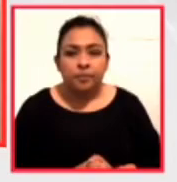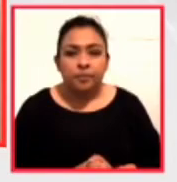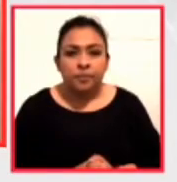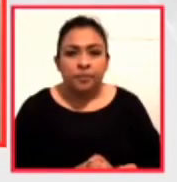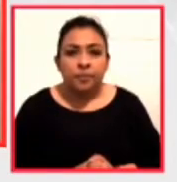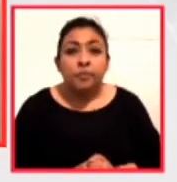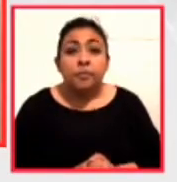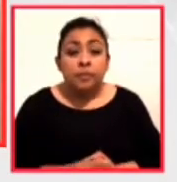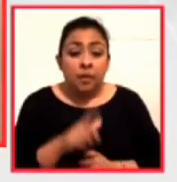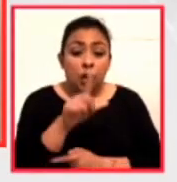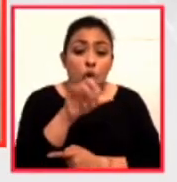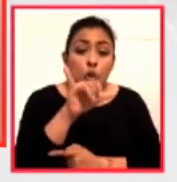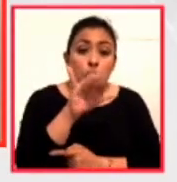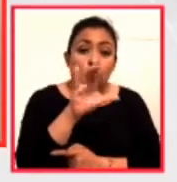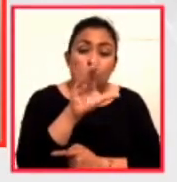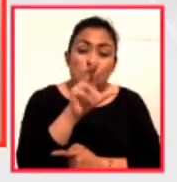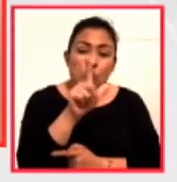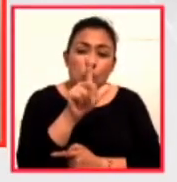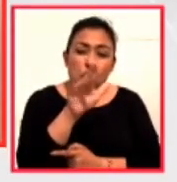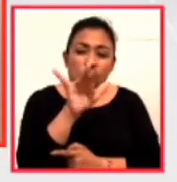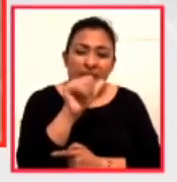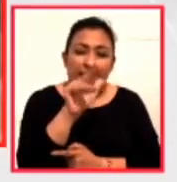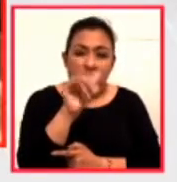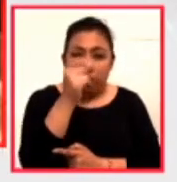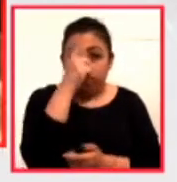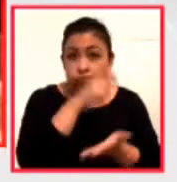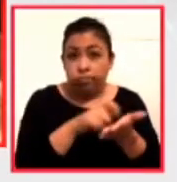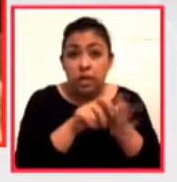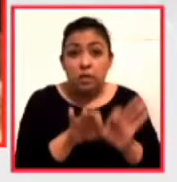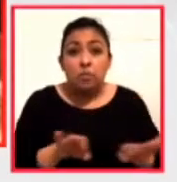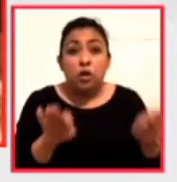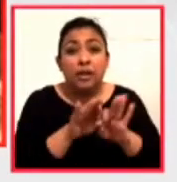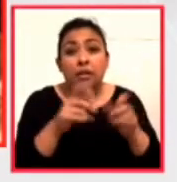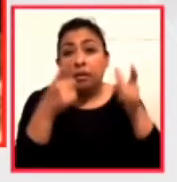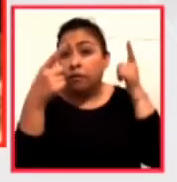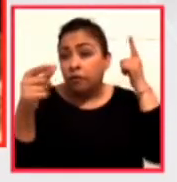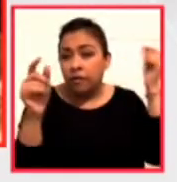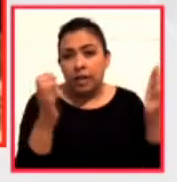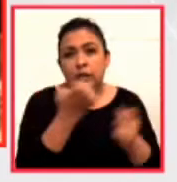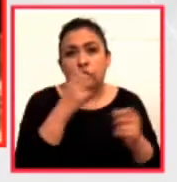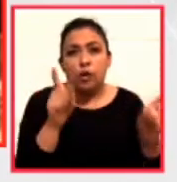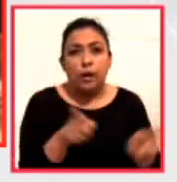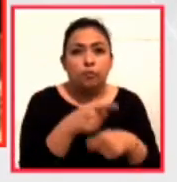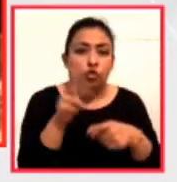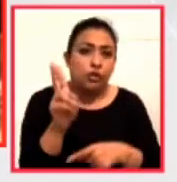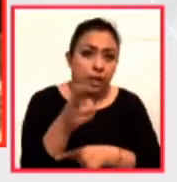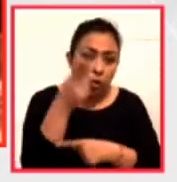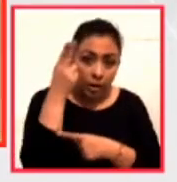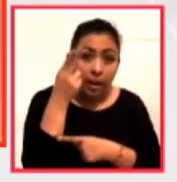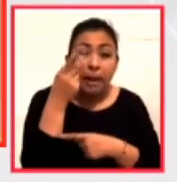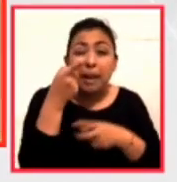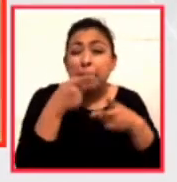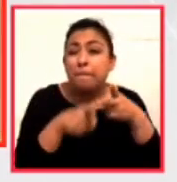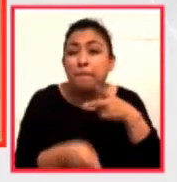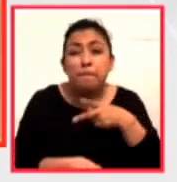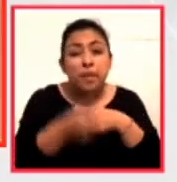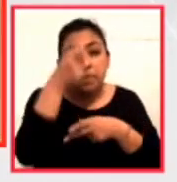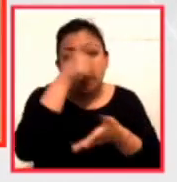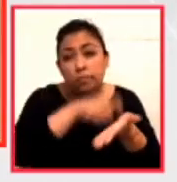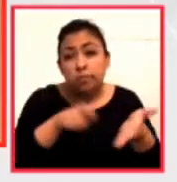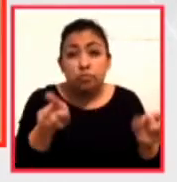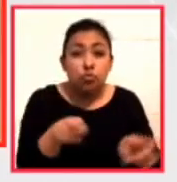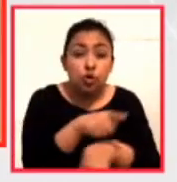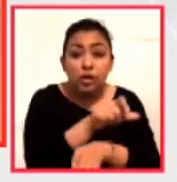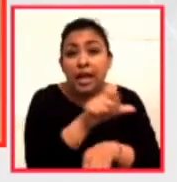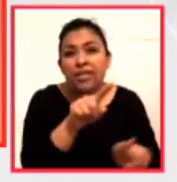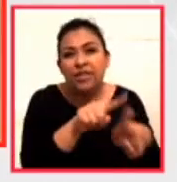lucía álvarez es una destacada compositora egresada de la escuela nacional de música de la unam sus primeras composiciones las realizó para